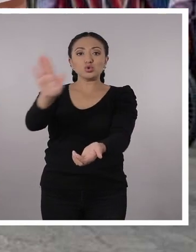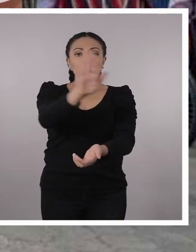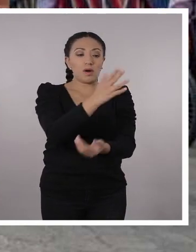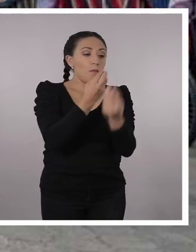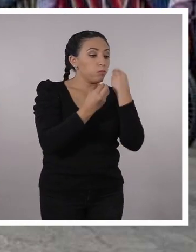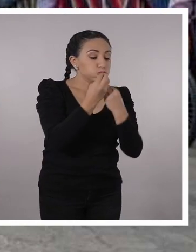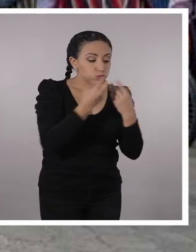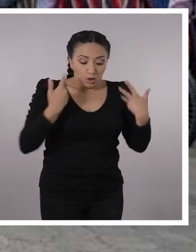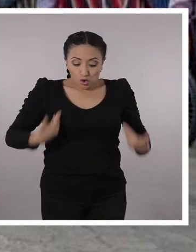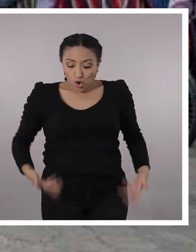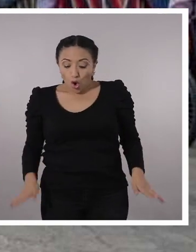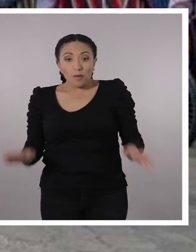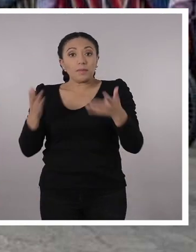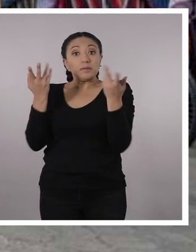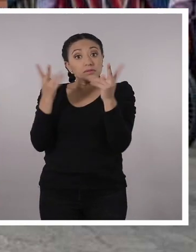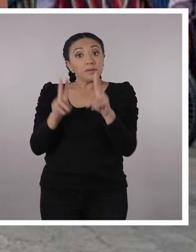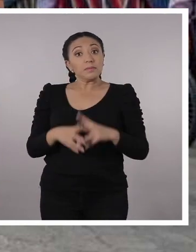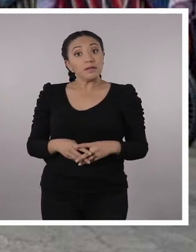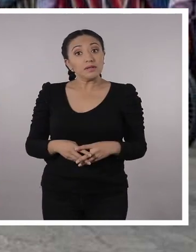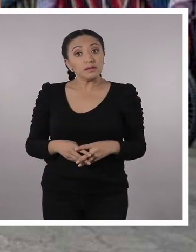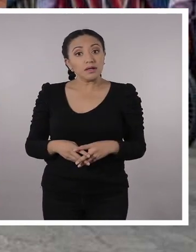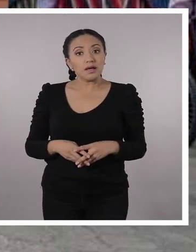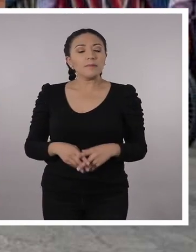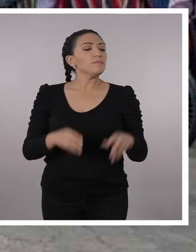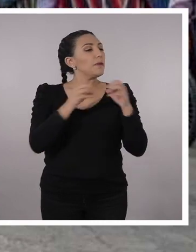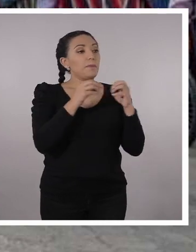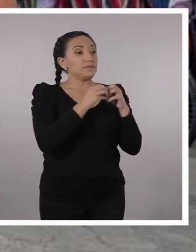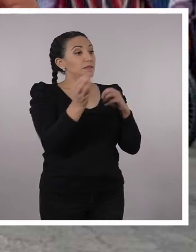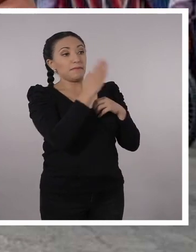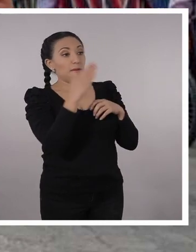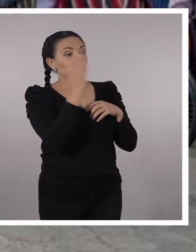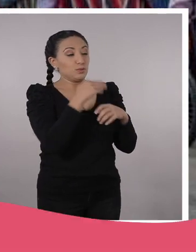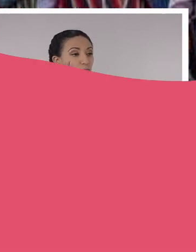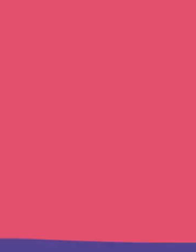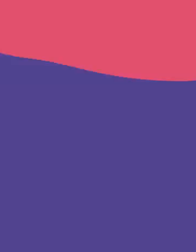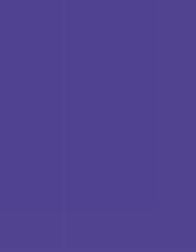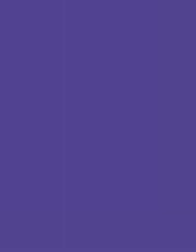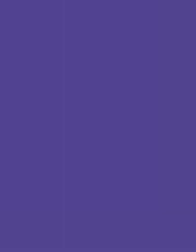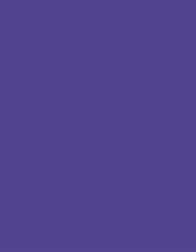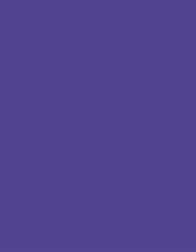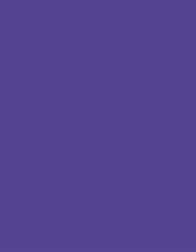vestuario, hay todo. Exacto. Pero yo quiero conocer más. Vamos al siguiente punto, Continuemos.